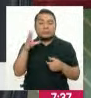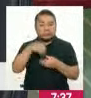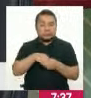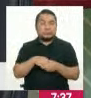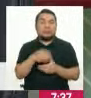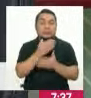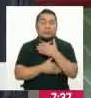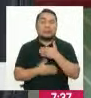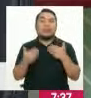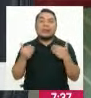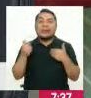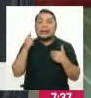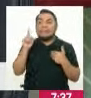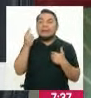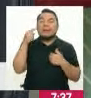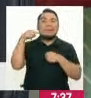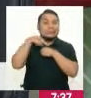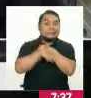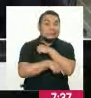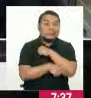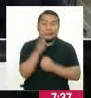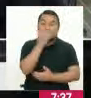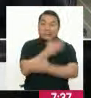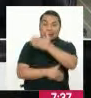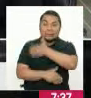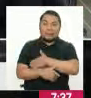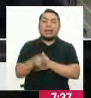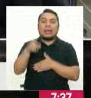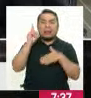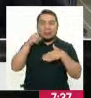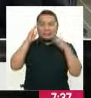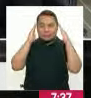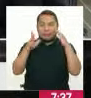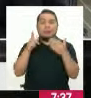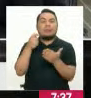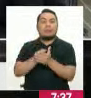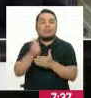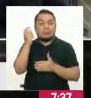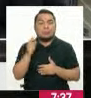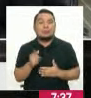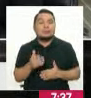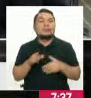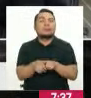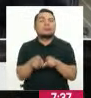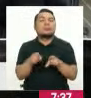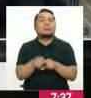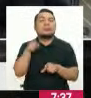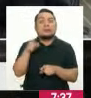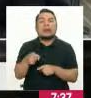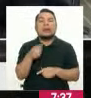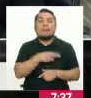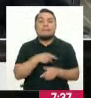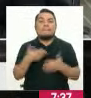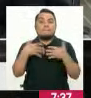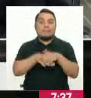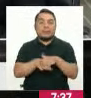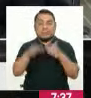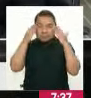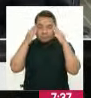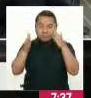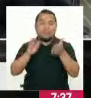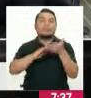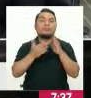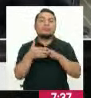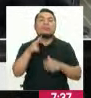discapacidad tiene que ser la condición de severa. Y en esto tenemos una proyección, un dato oficial del MEDIS, una proyección de